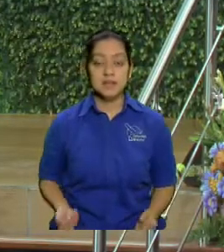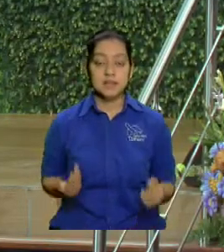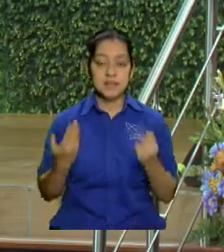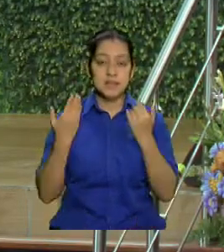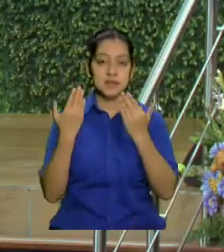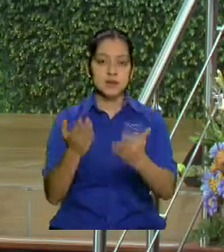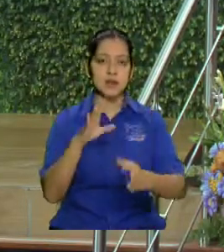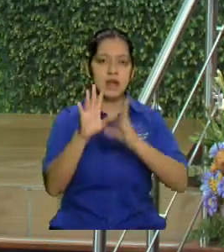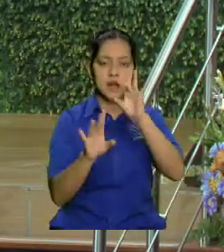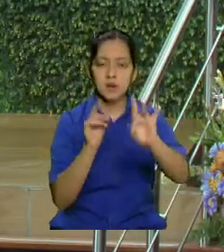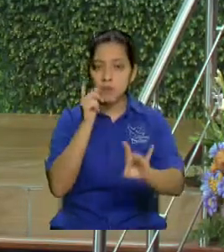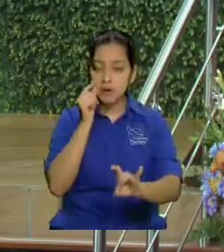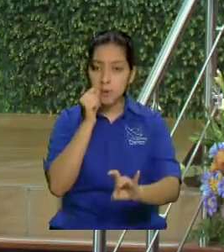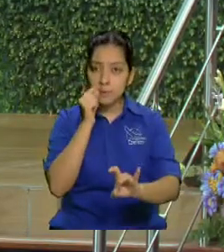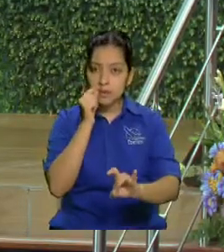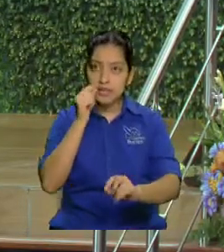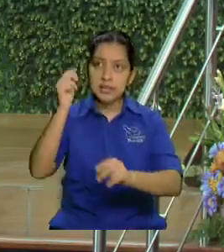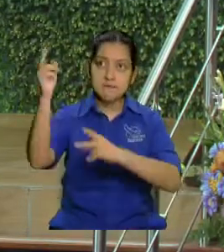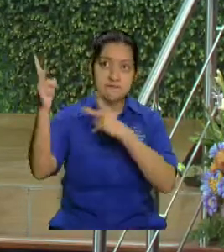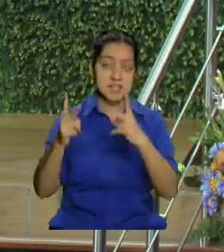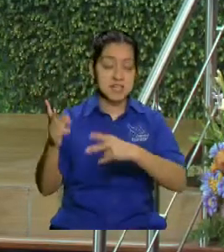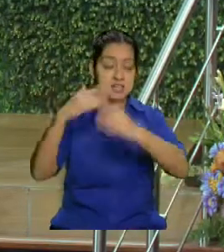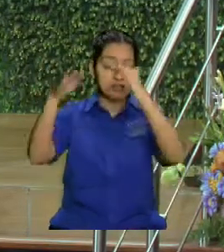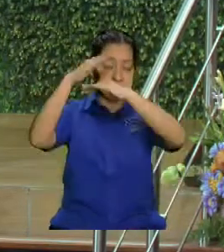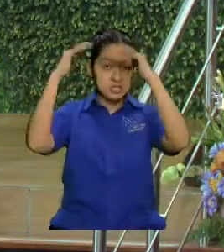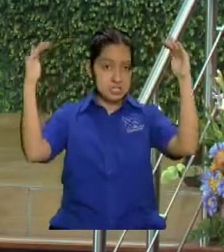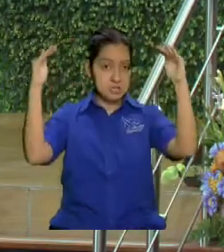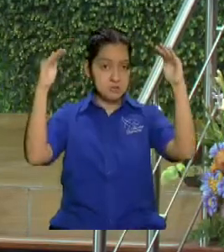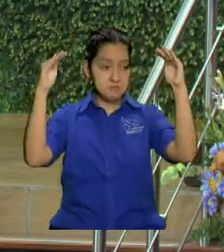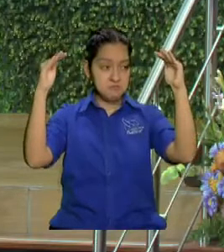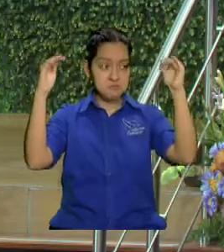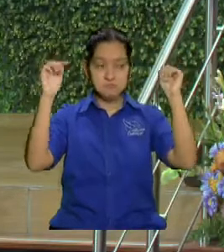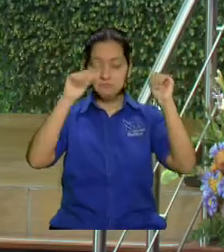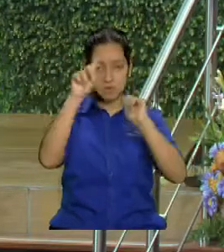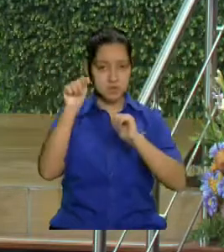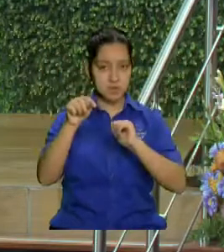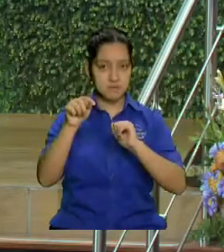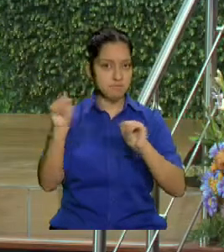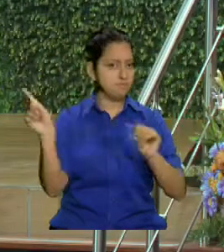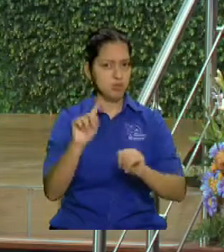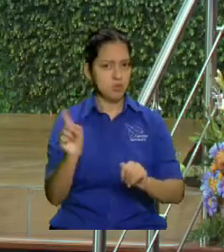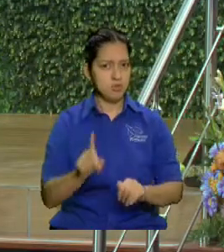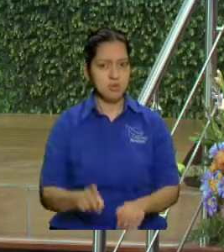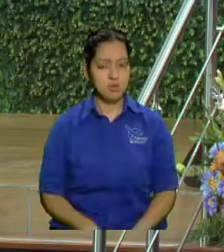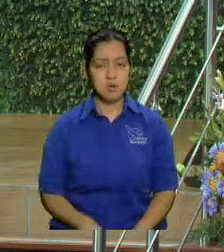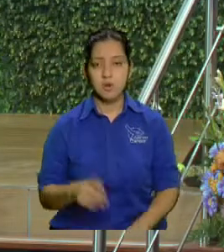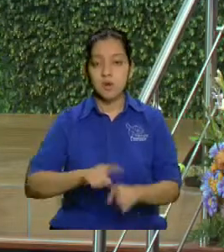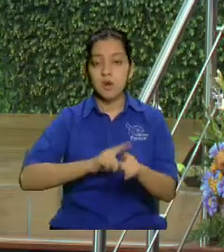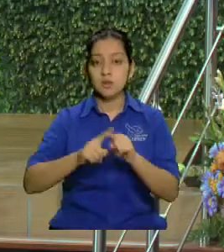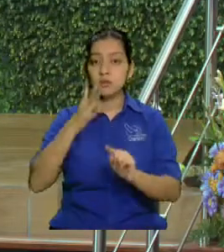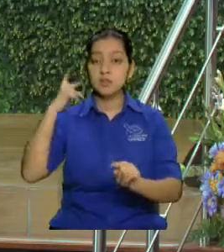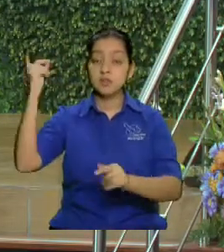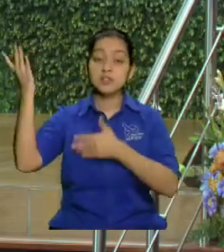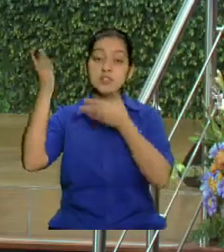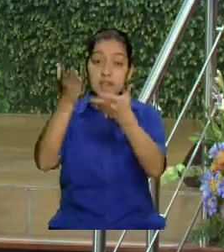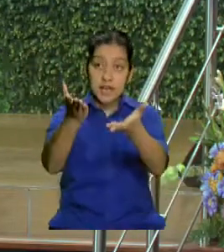algo al hombre si no viene del cielo? No, nada. Cuando Dios da, ¿y qué?